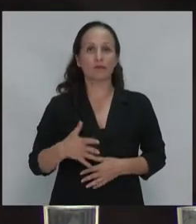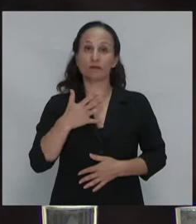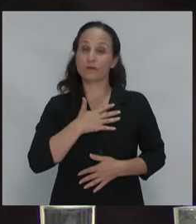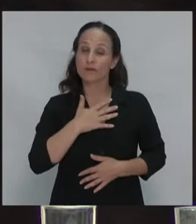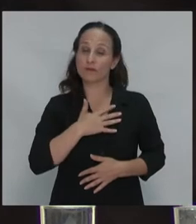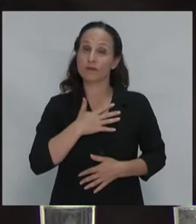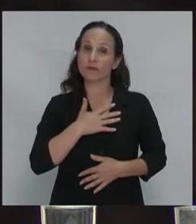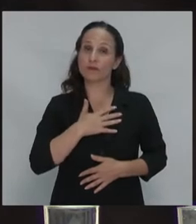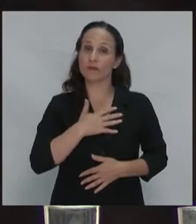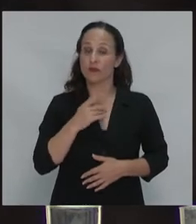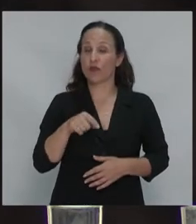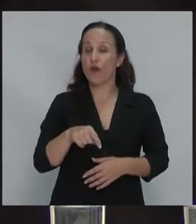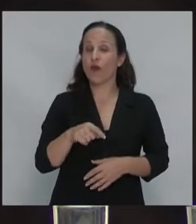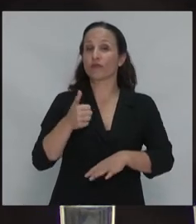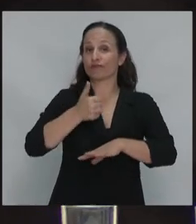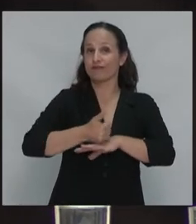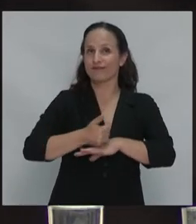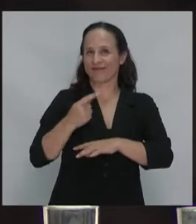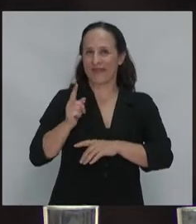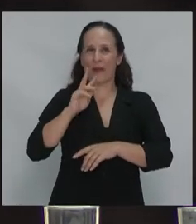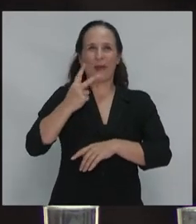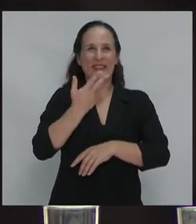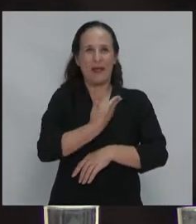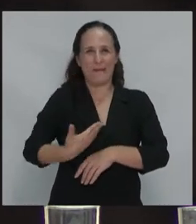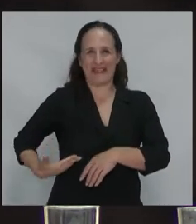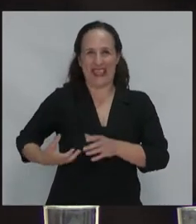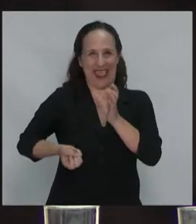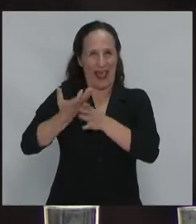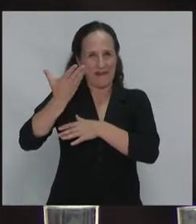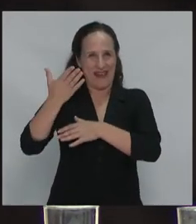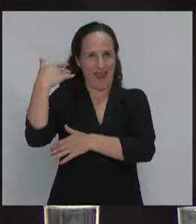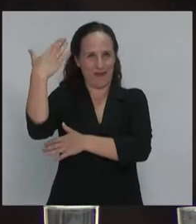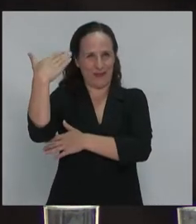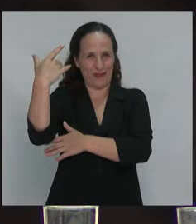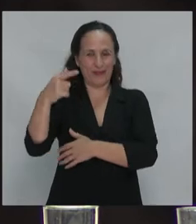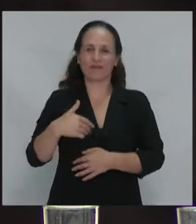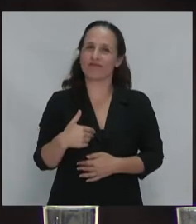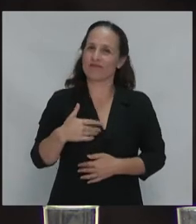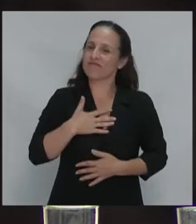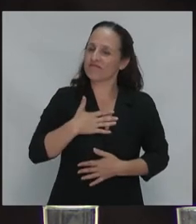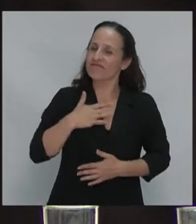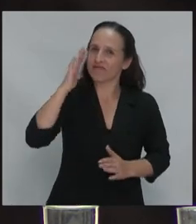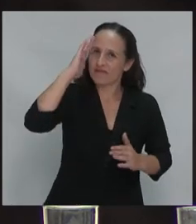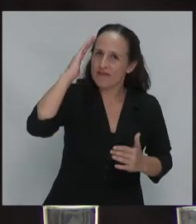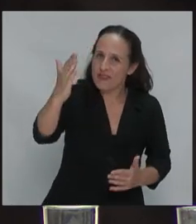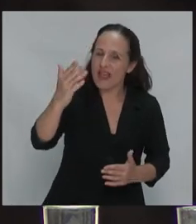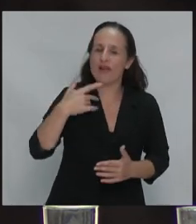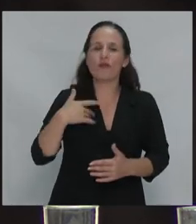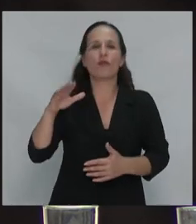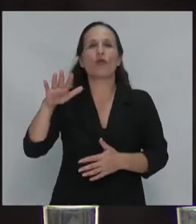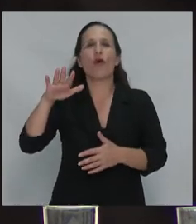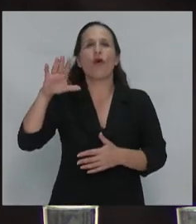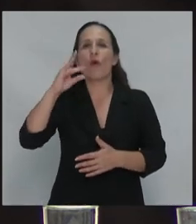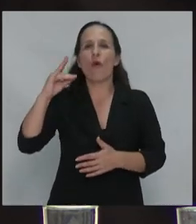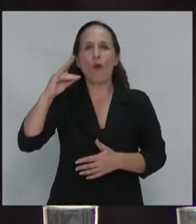continuando la presencia de nuestro vicepresidente esta mañana, un saludo del proceso de cambio de Bolivia